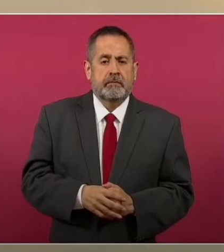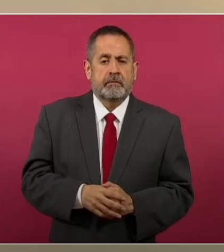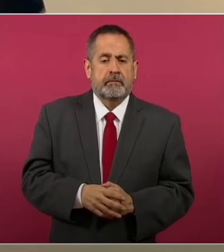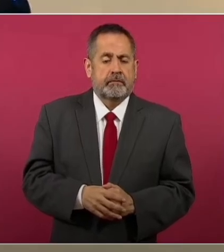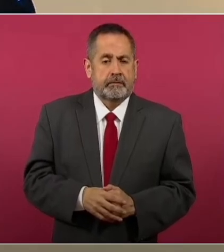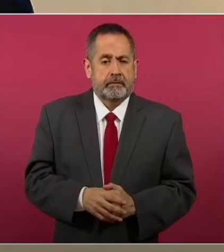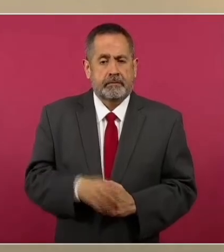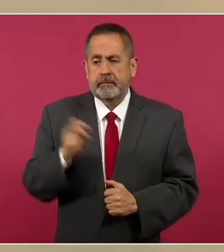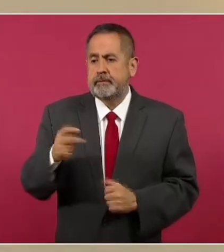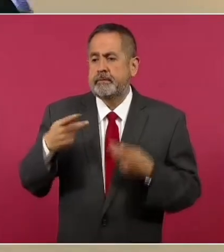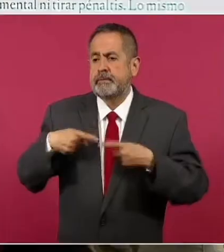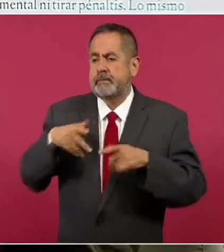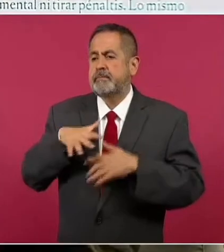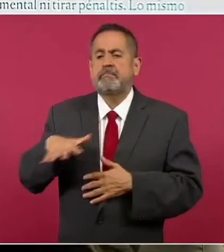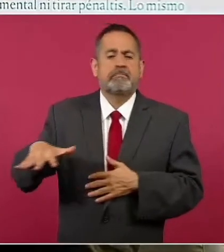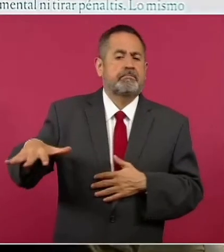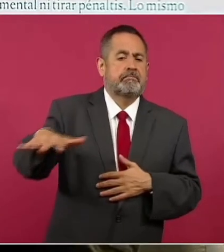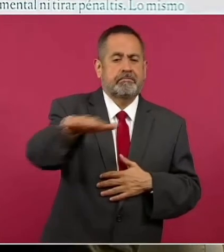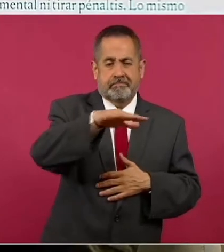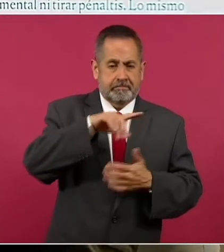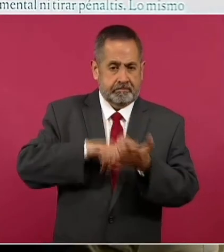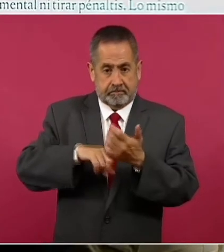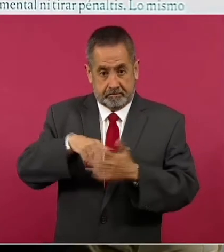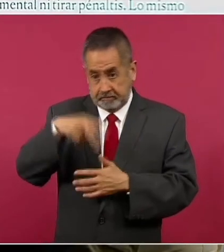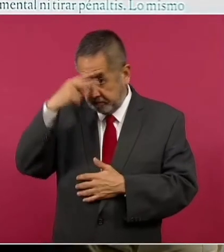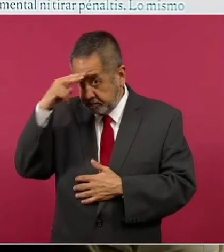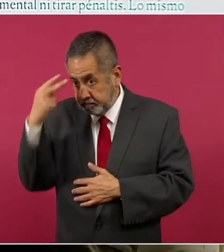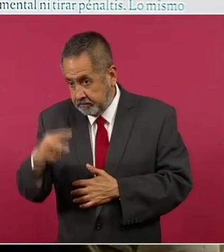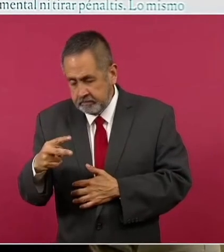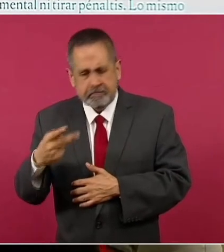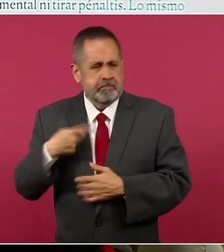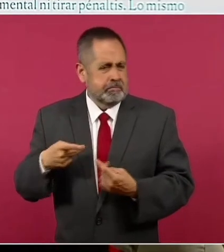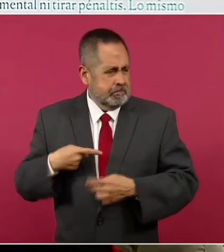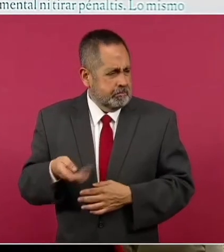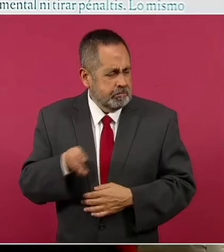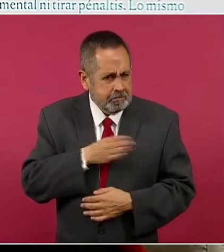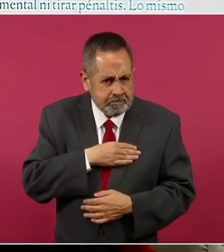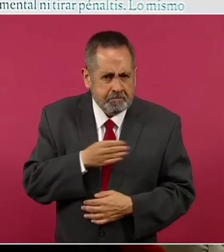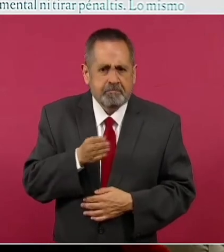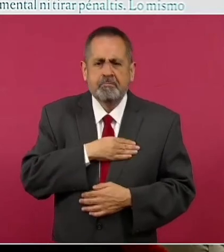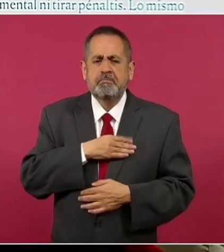El pueblo de México es un pueblo bueno, noble,